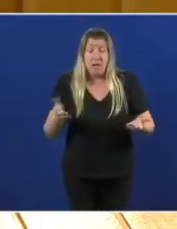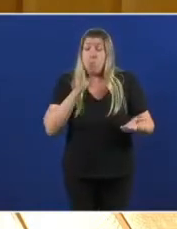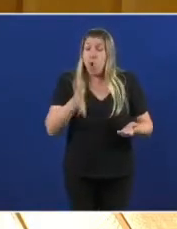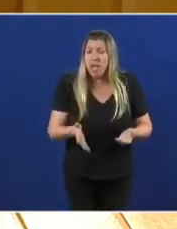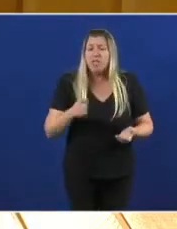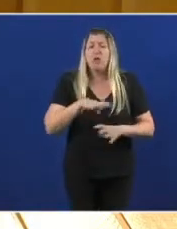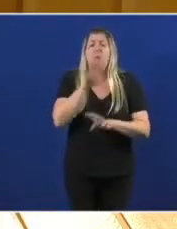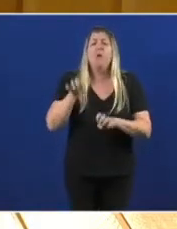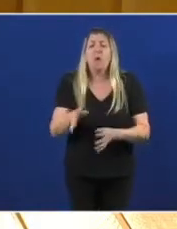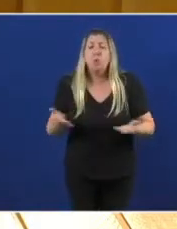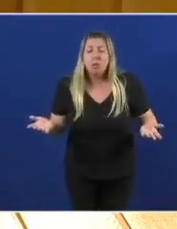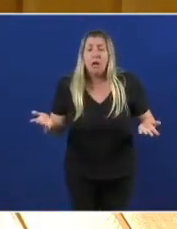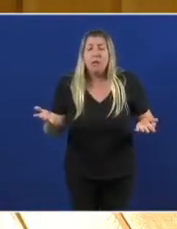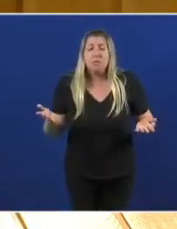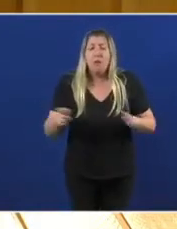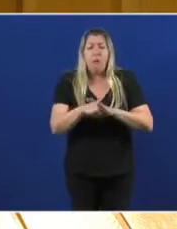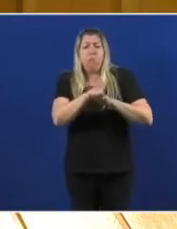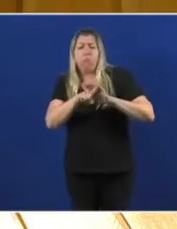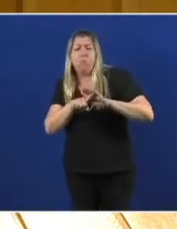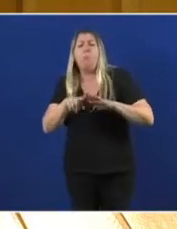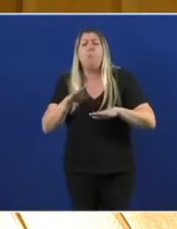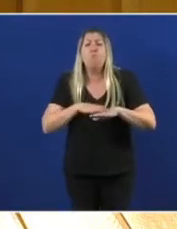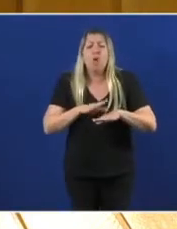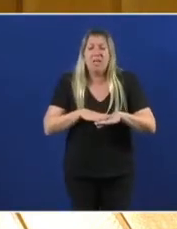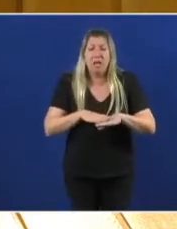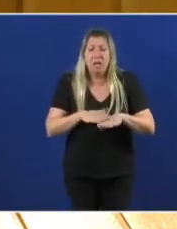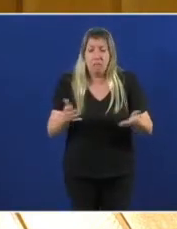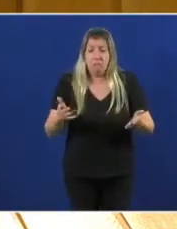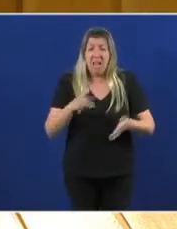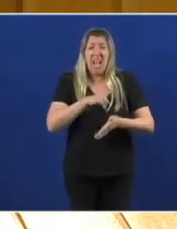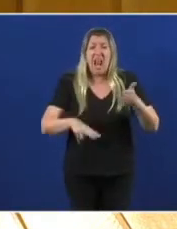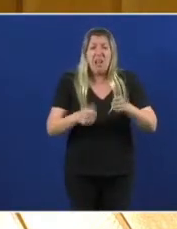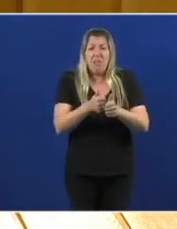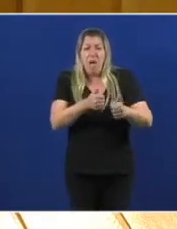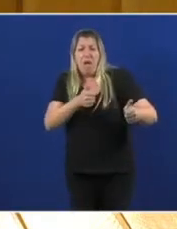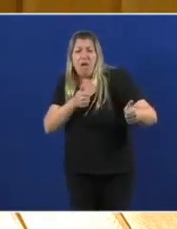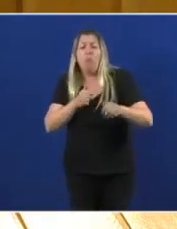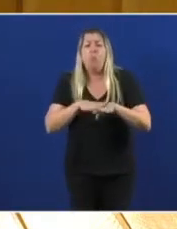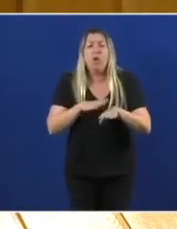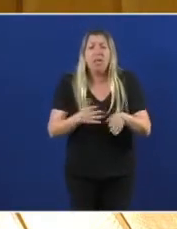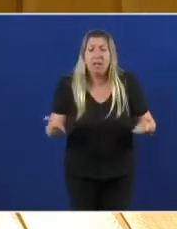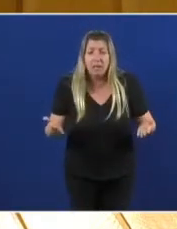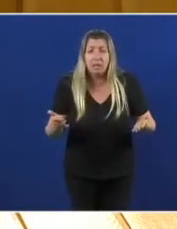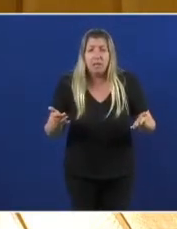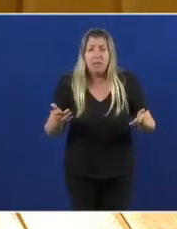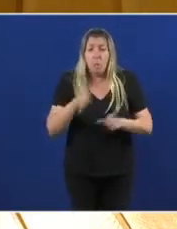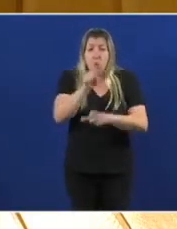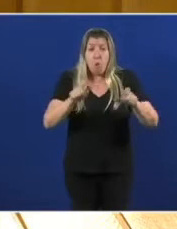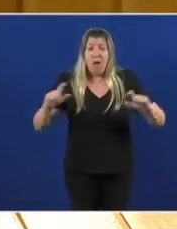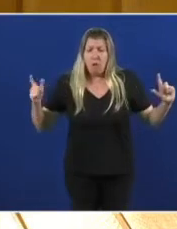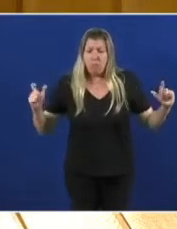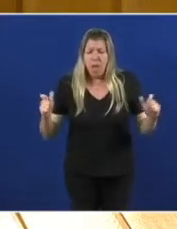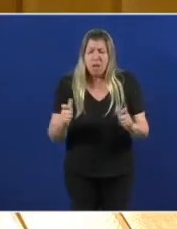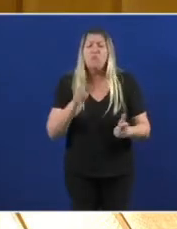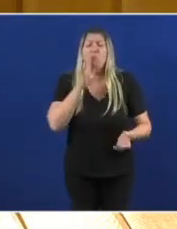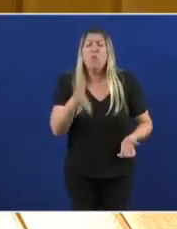millón é por que retrocedemos? Por que estamos quedando atrás? Por que perdemos poboación? Por